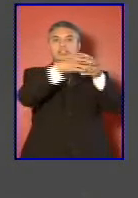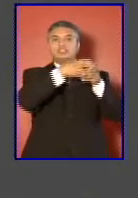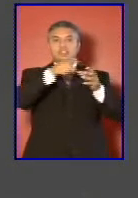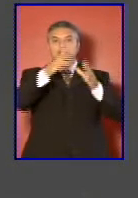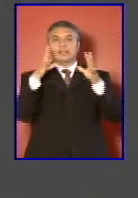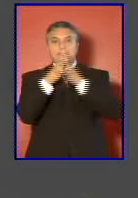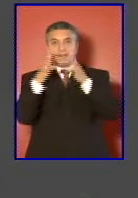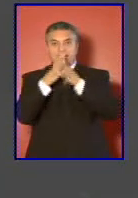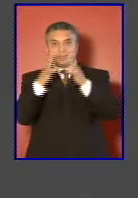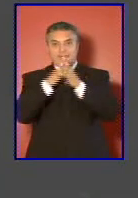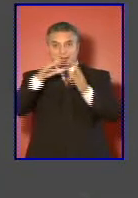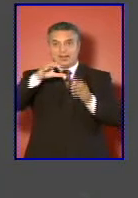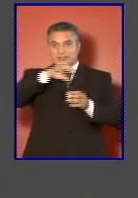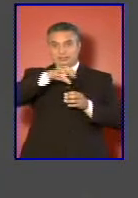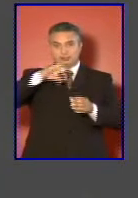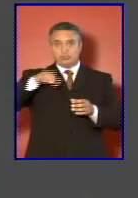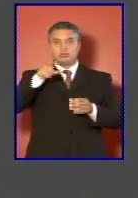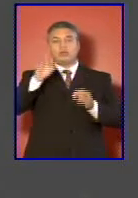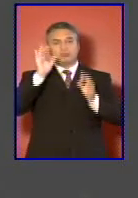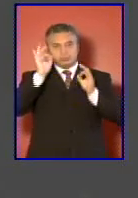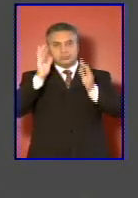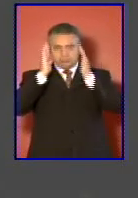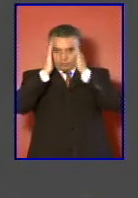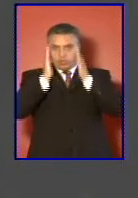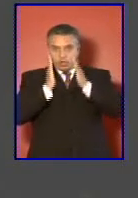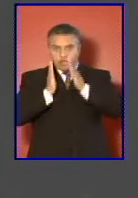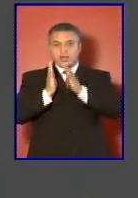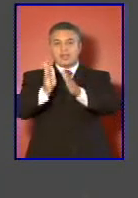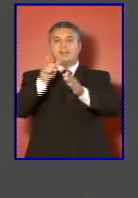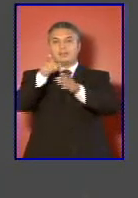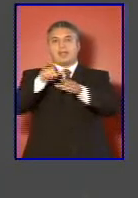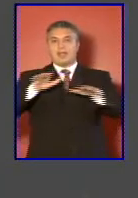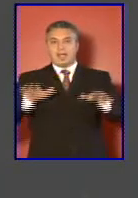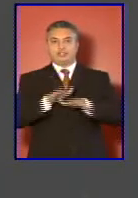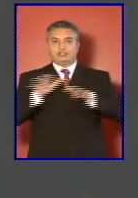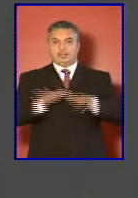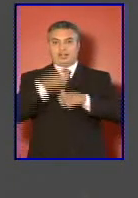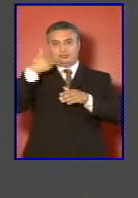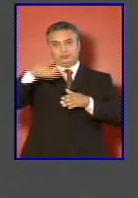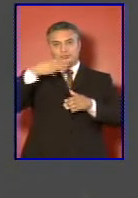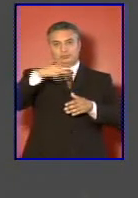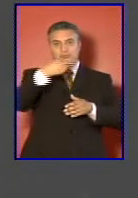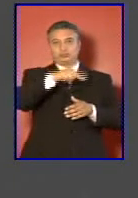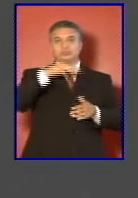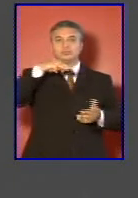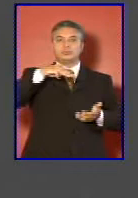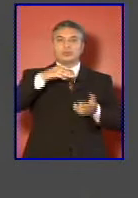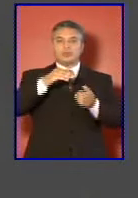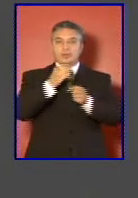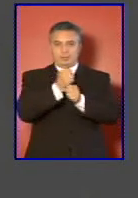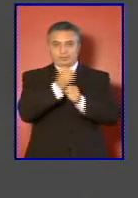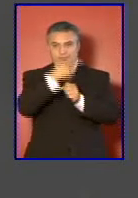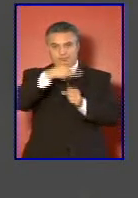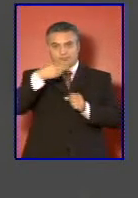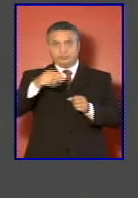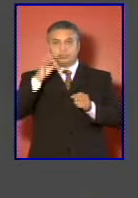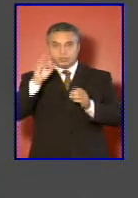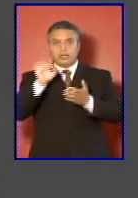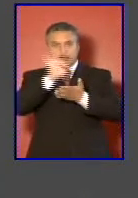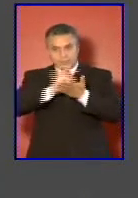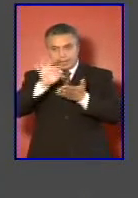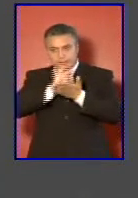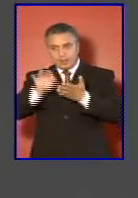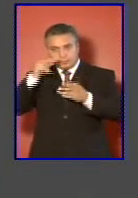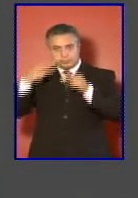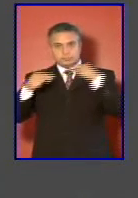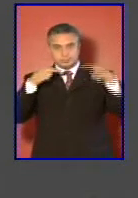sector orienta además el accionar de sus medios y establece tareas contribuyentes para